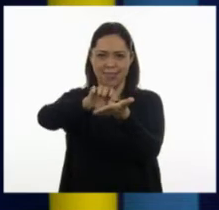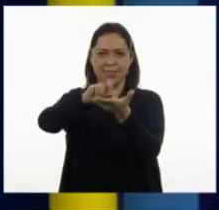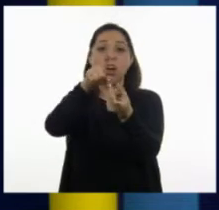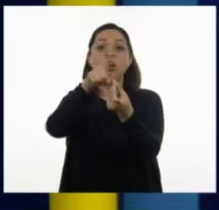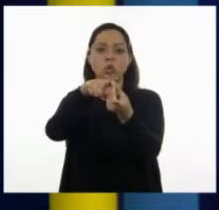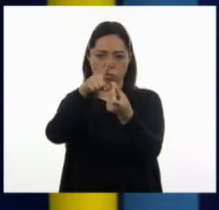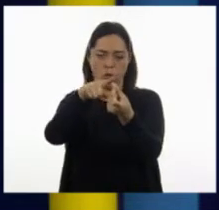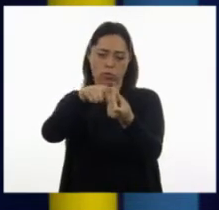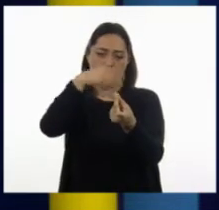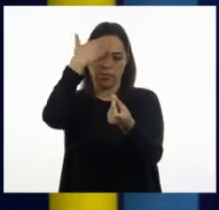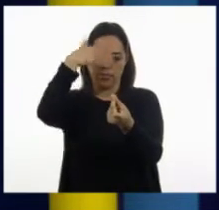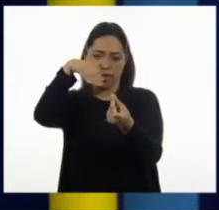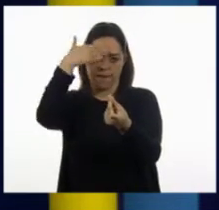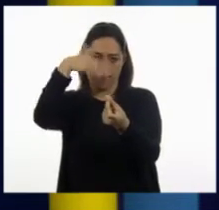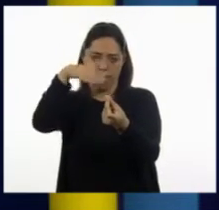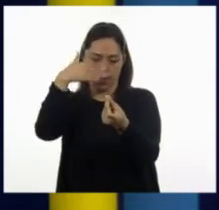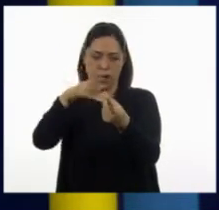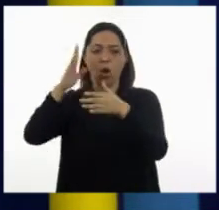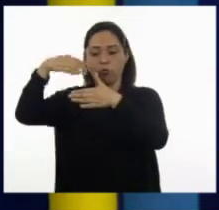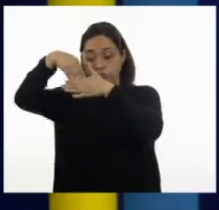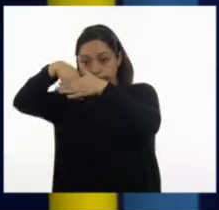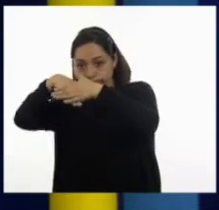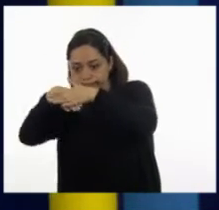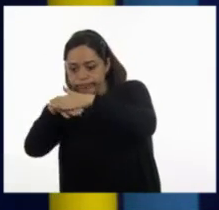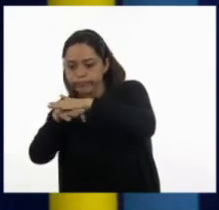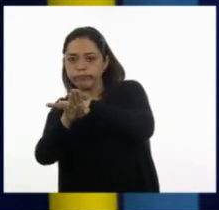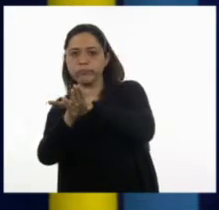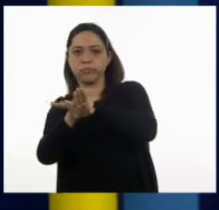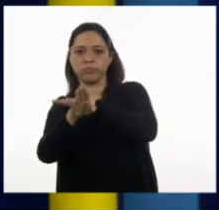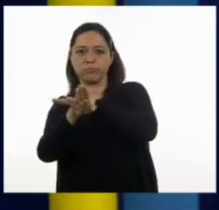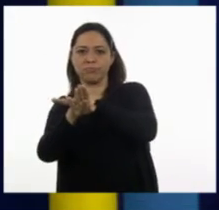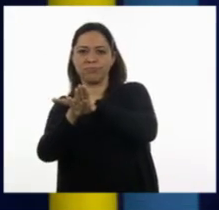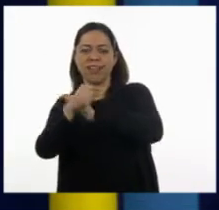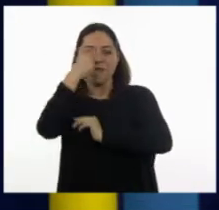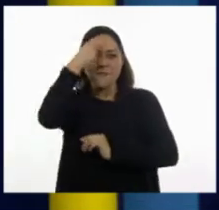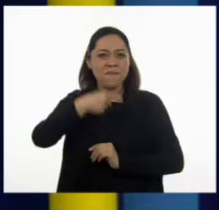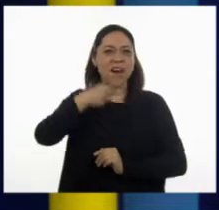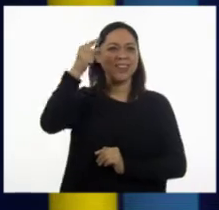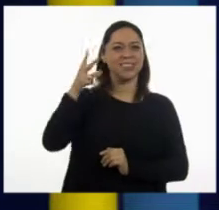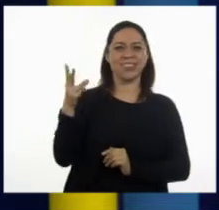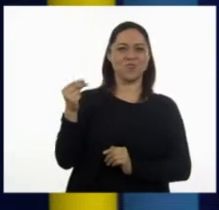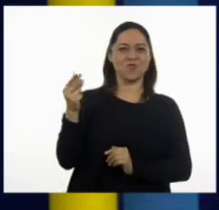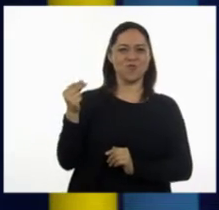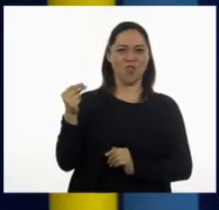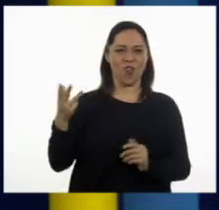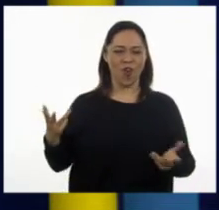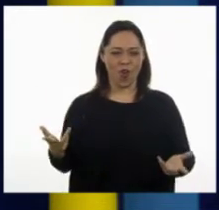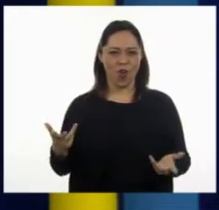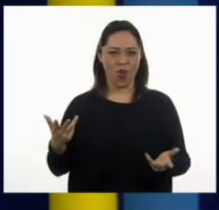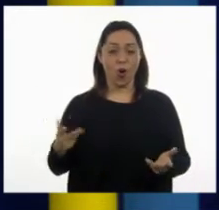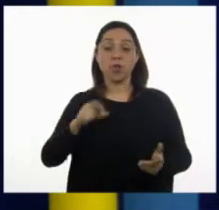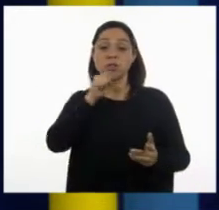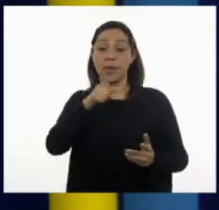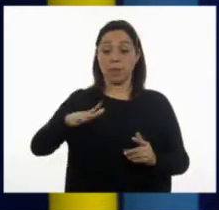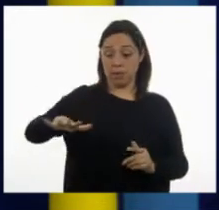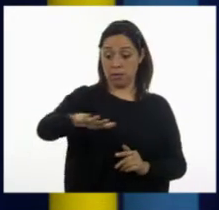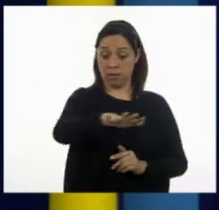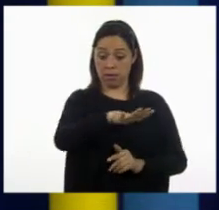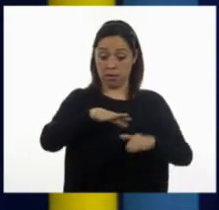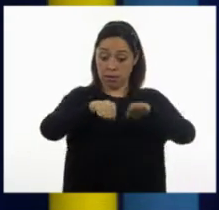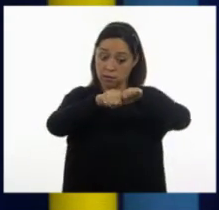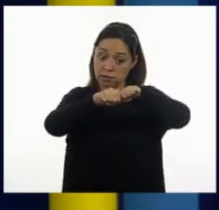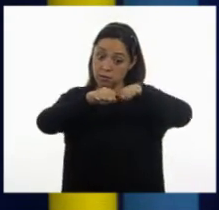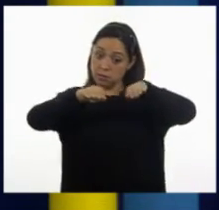es fácil saber dónde está la entrada al interior del teatro. Y la tercera es que en un mismo piso es posible identificar las